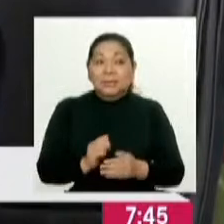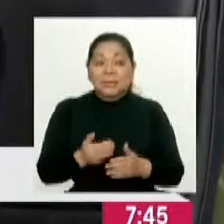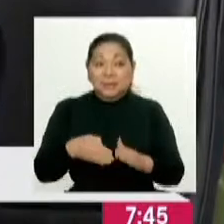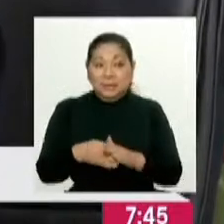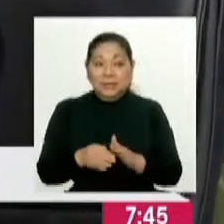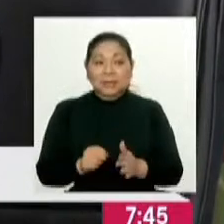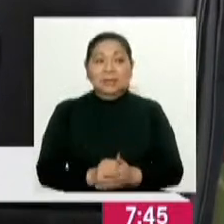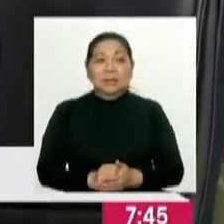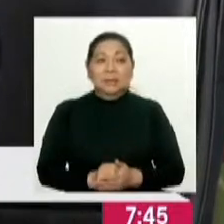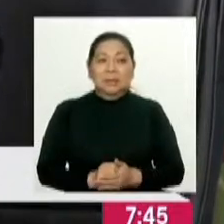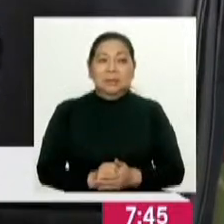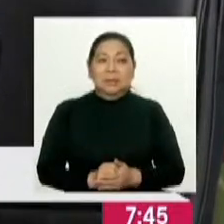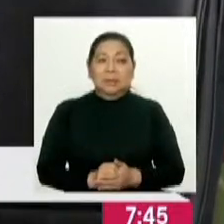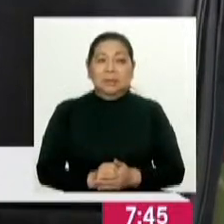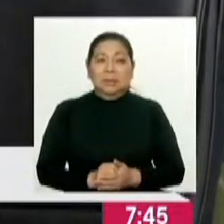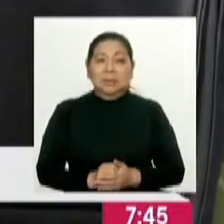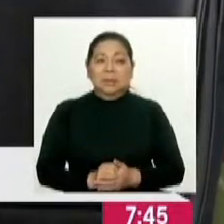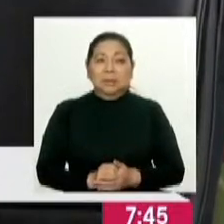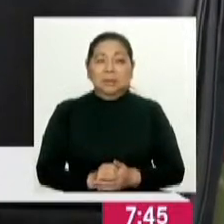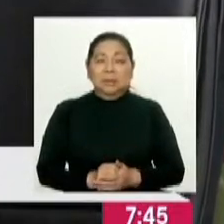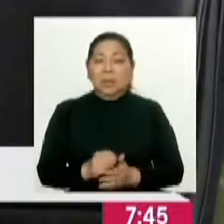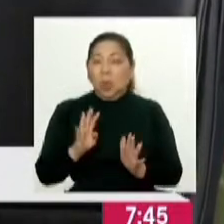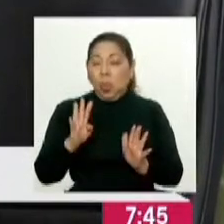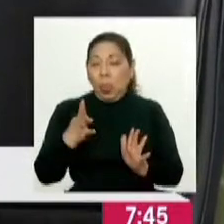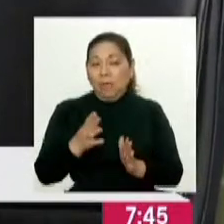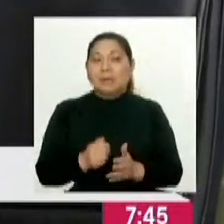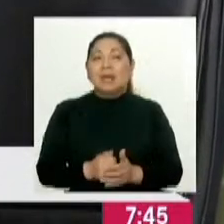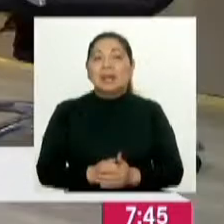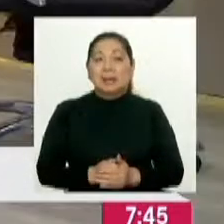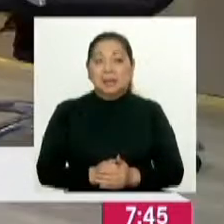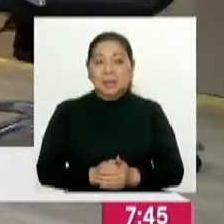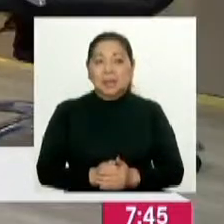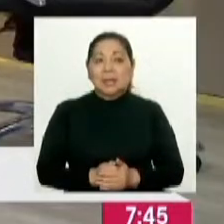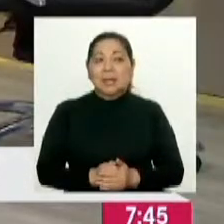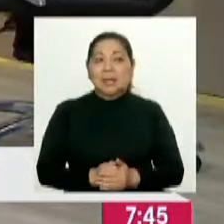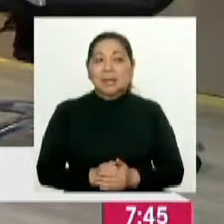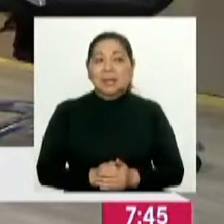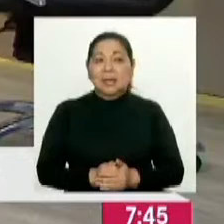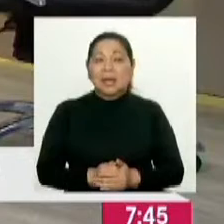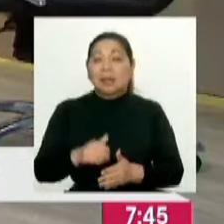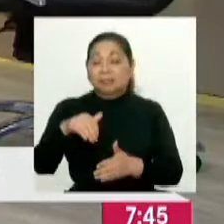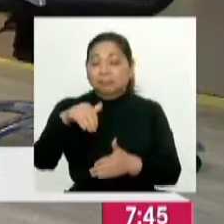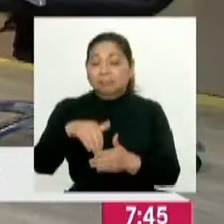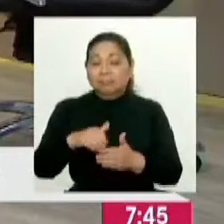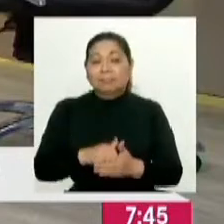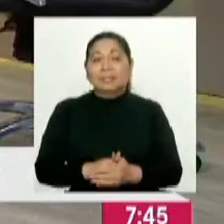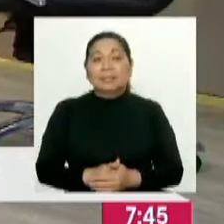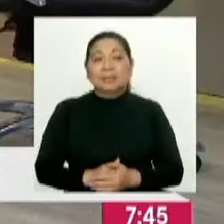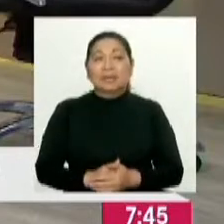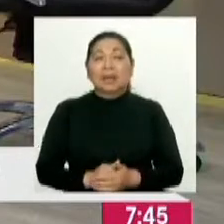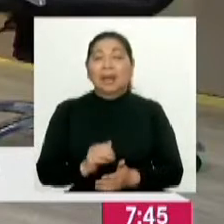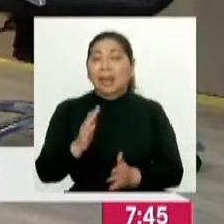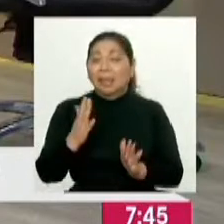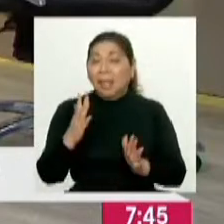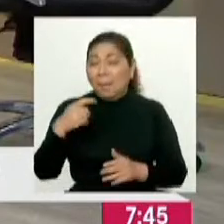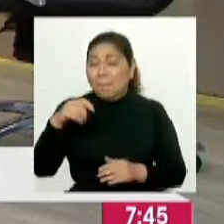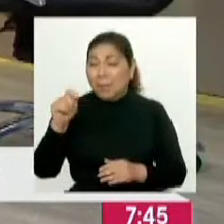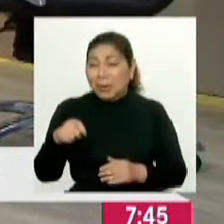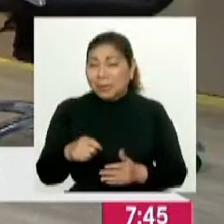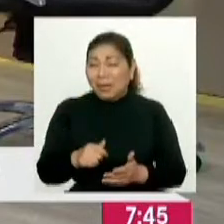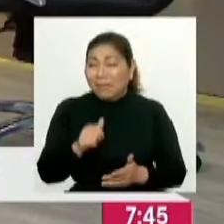ingresado, digo. Son, ah, que han ingresado alrededor de 9 mil. 9 mil de... Candidatos. 10% nada más,